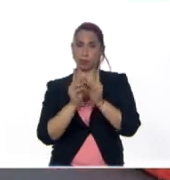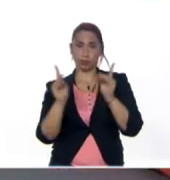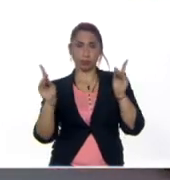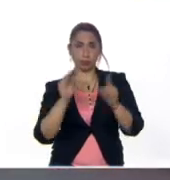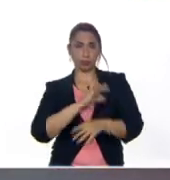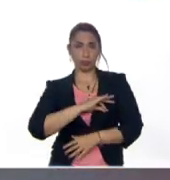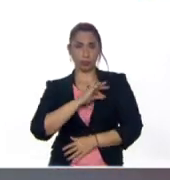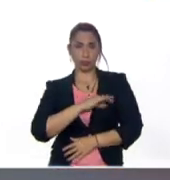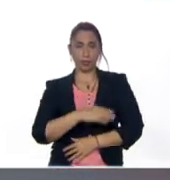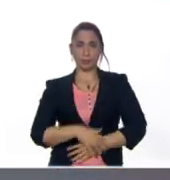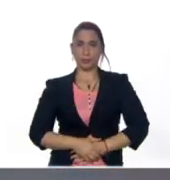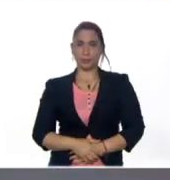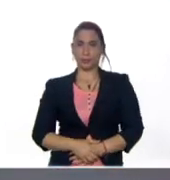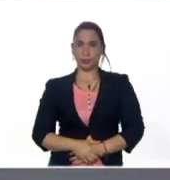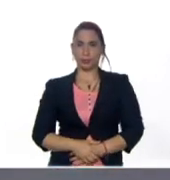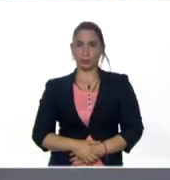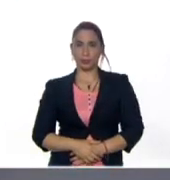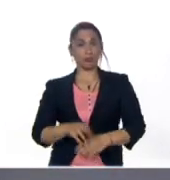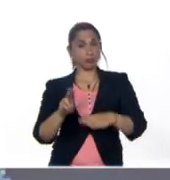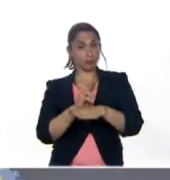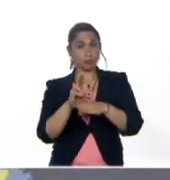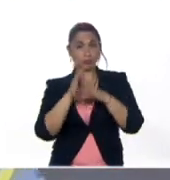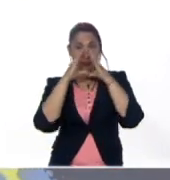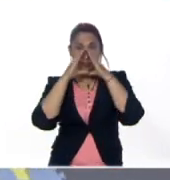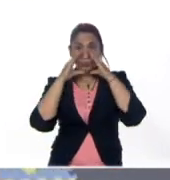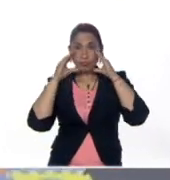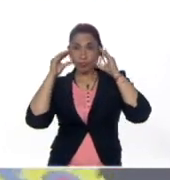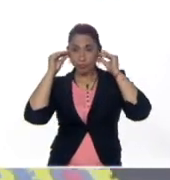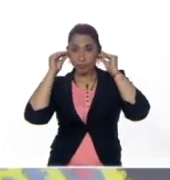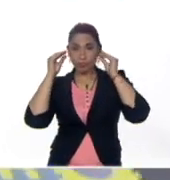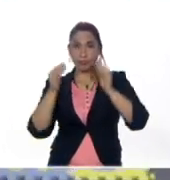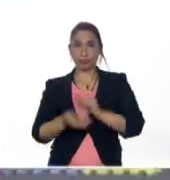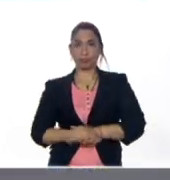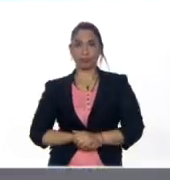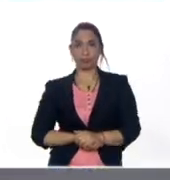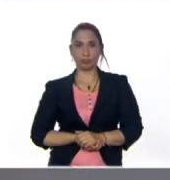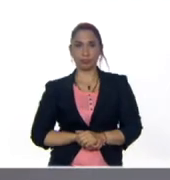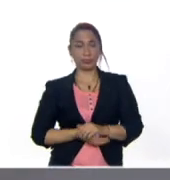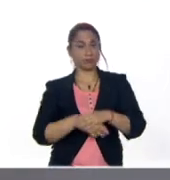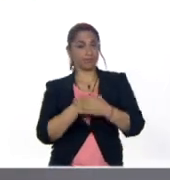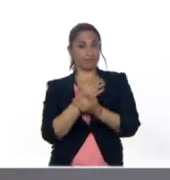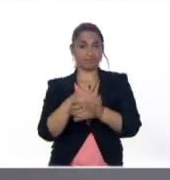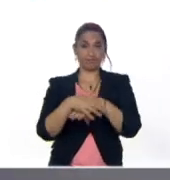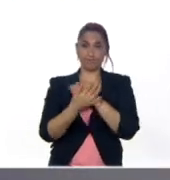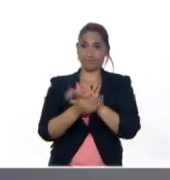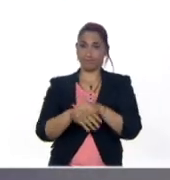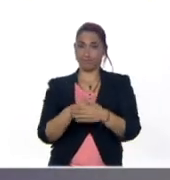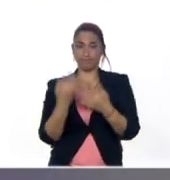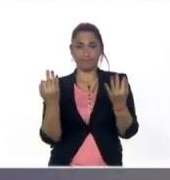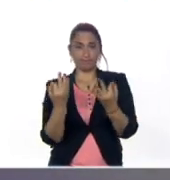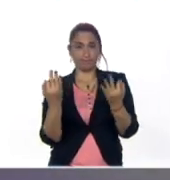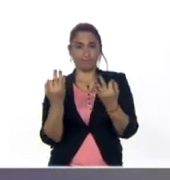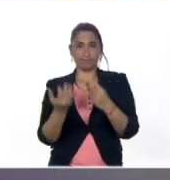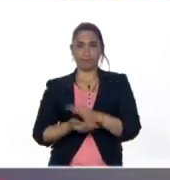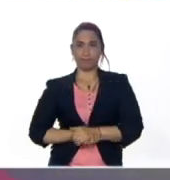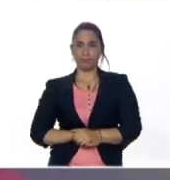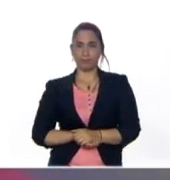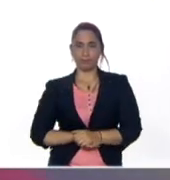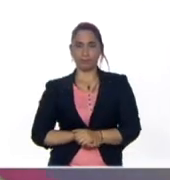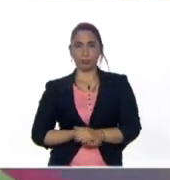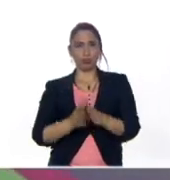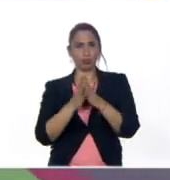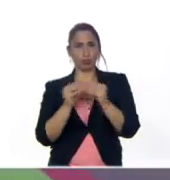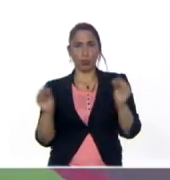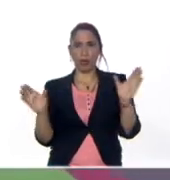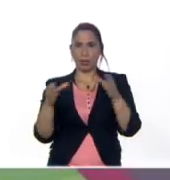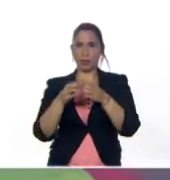distanciamiento físico saludable usan el tapabocas de manera adecuada y lávense las manos una y otra vez porque todo el